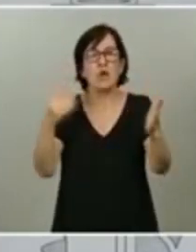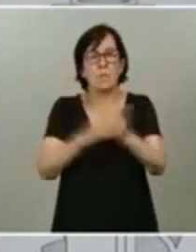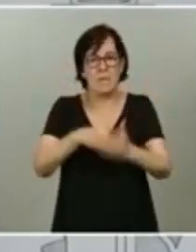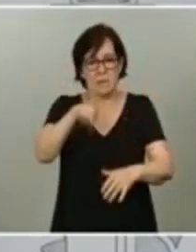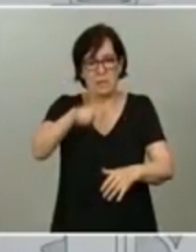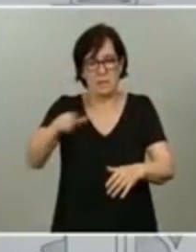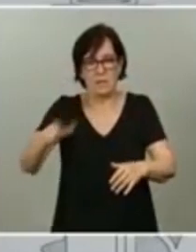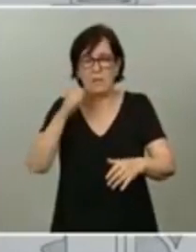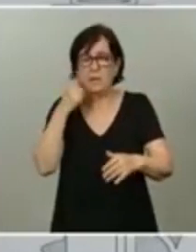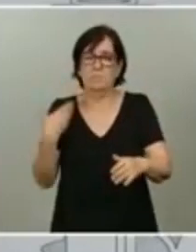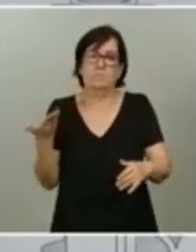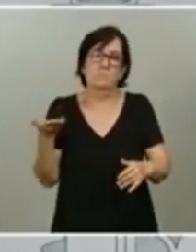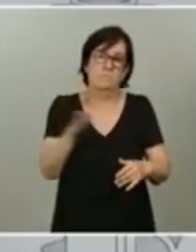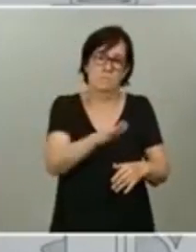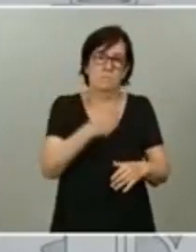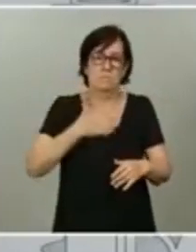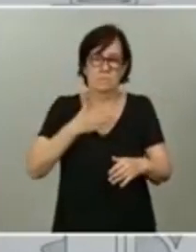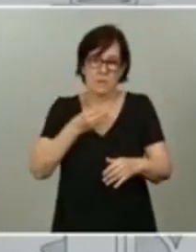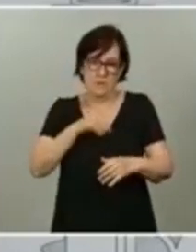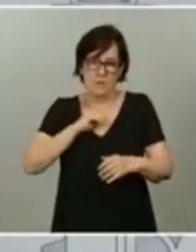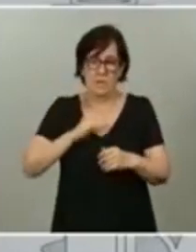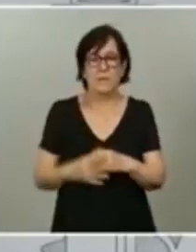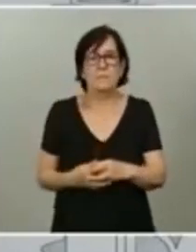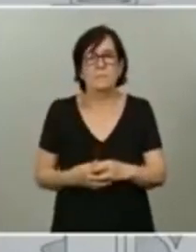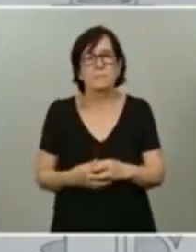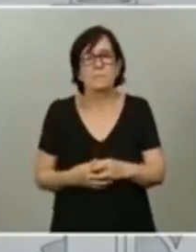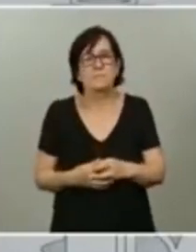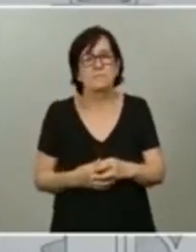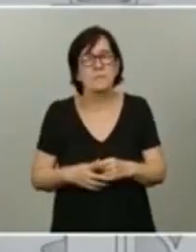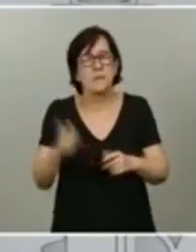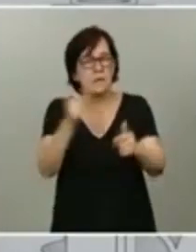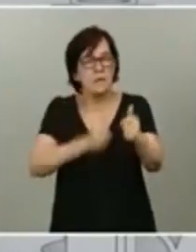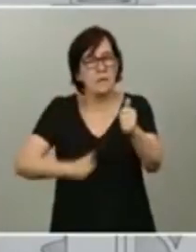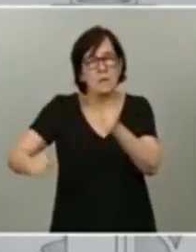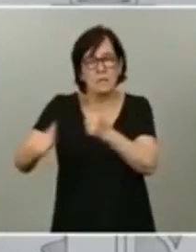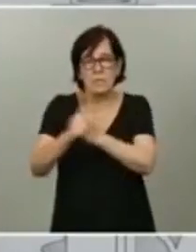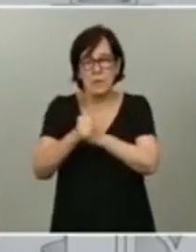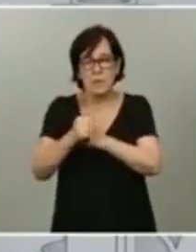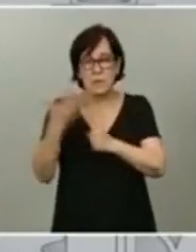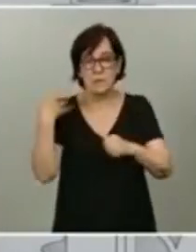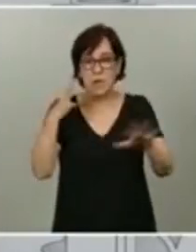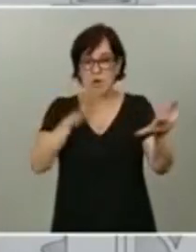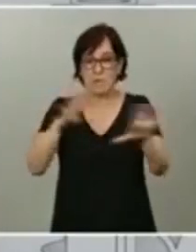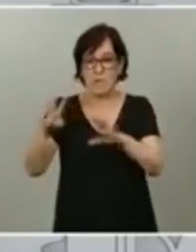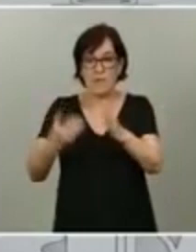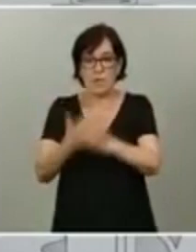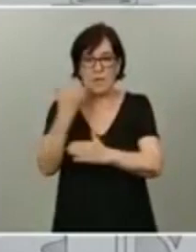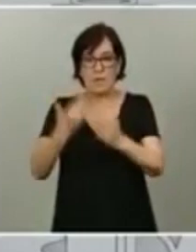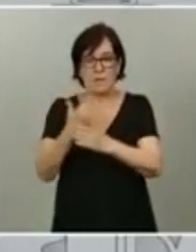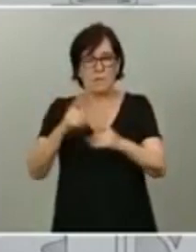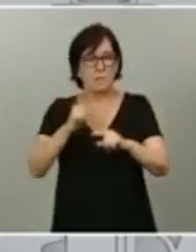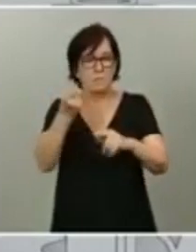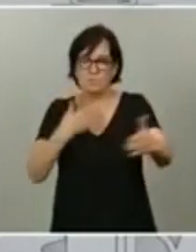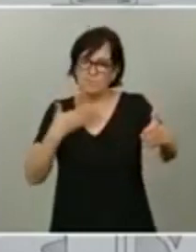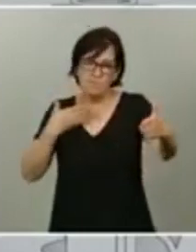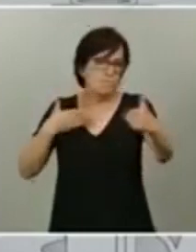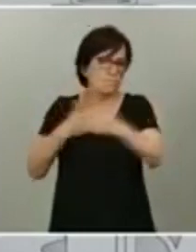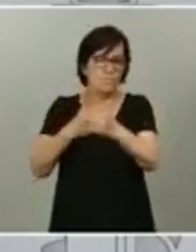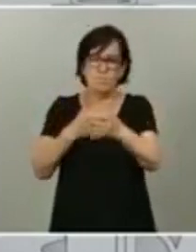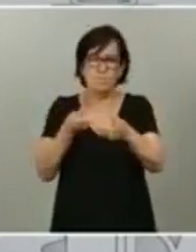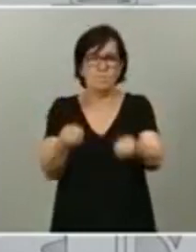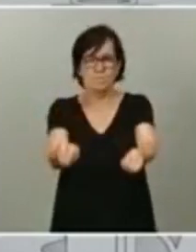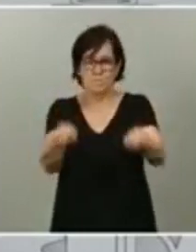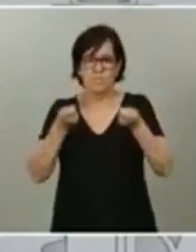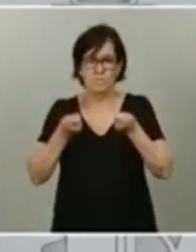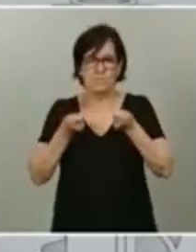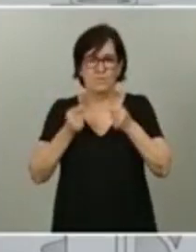la vida en nuestro país. La prioridad absoluta hace 99 días era frenar la propagación del virus, frenar